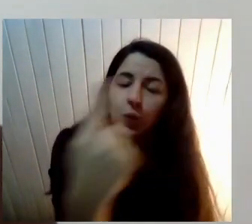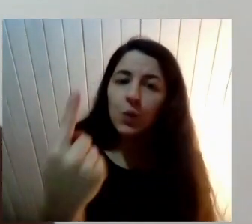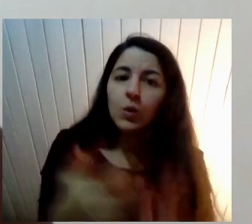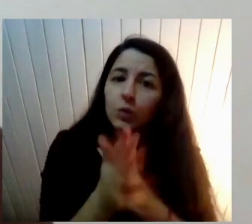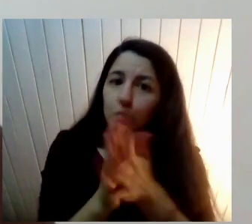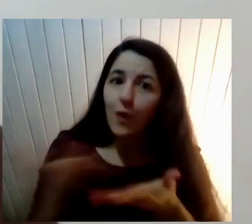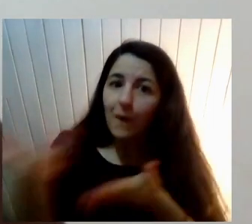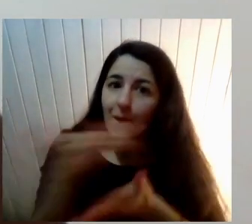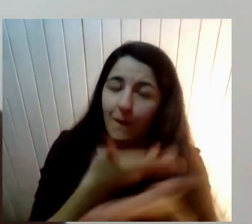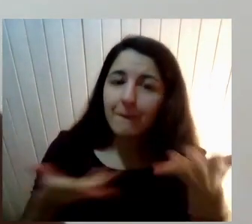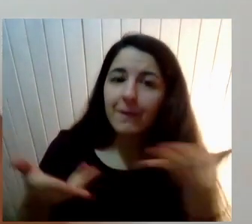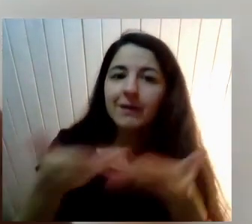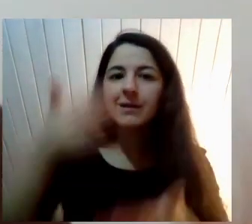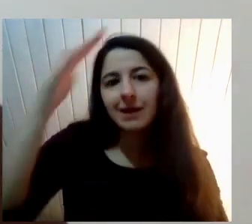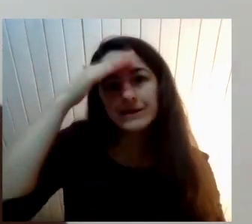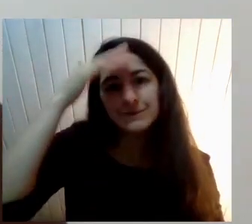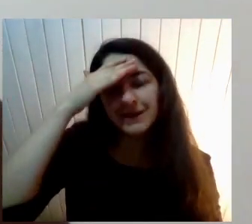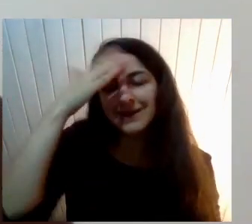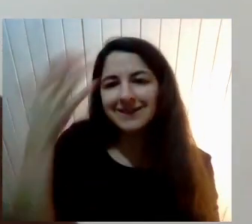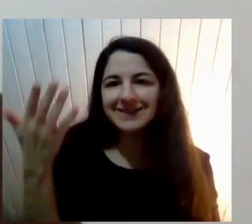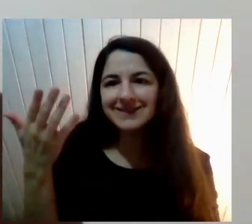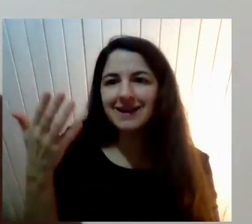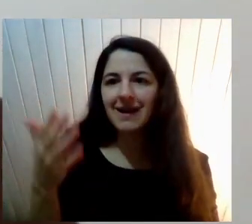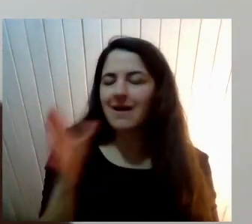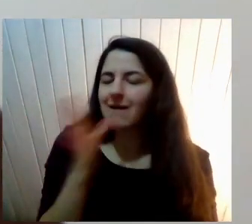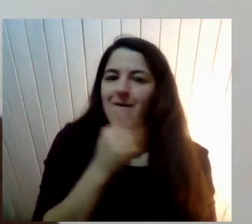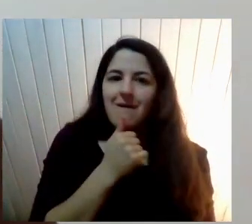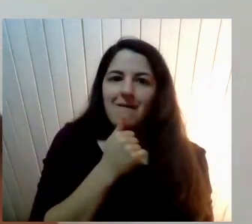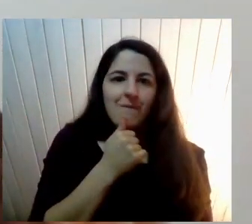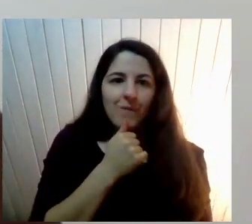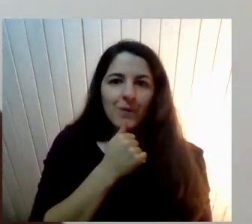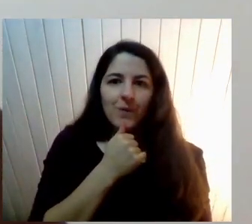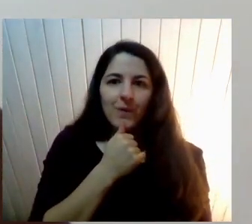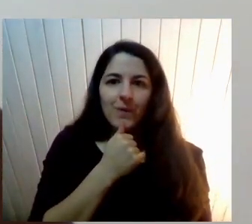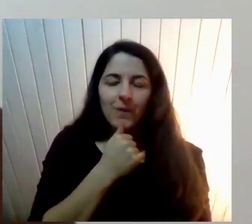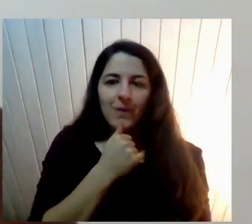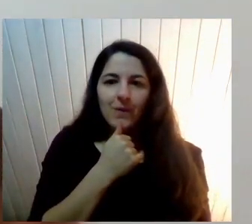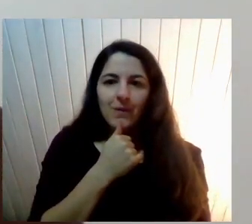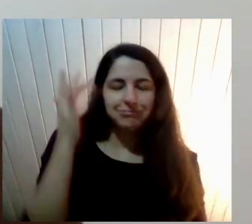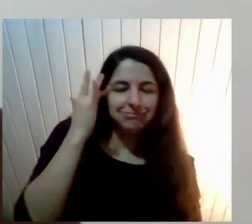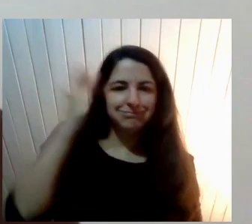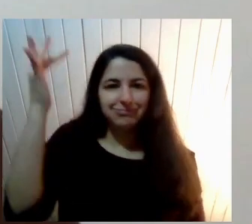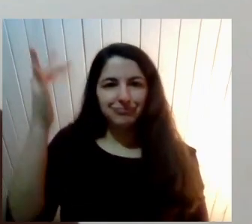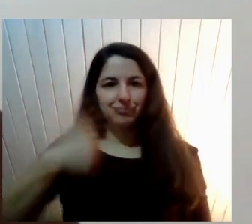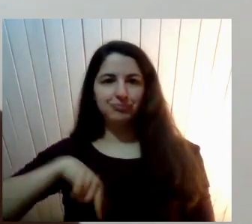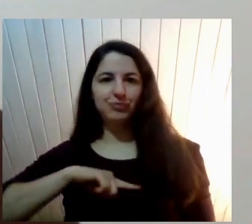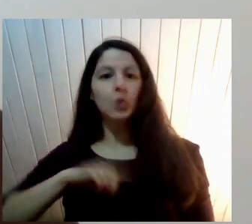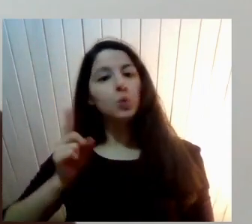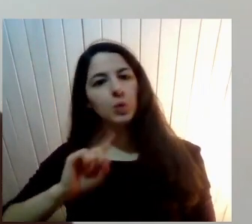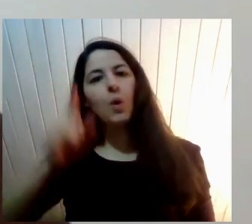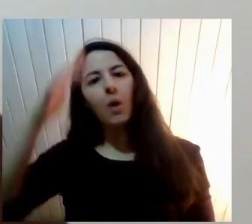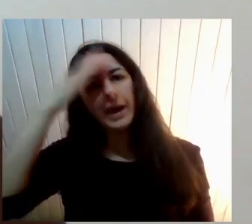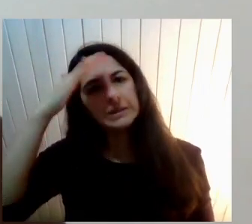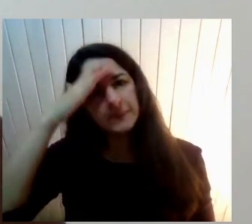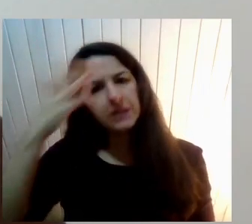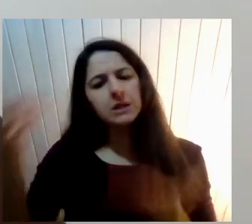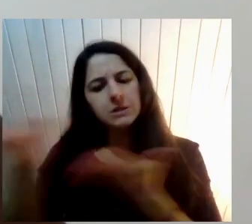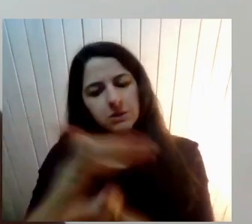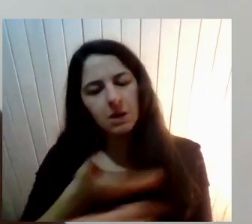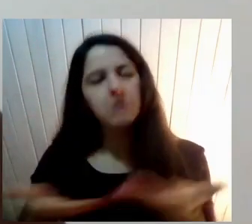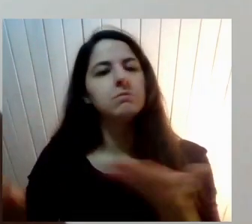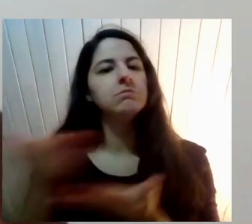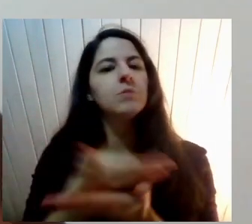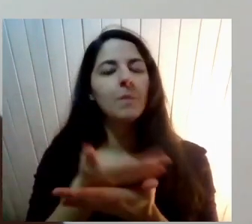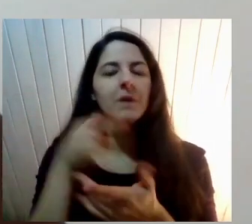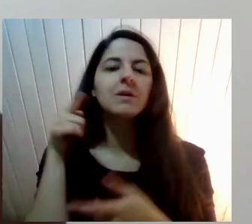experiencias No hay como Gente Que uno se pueda llamar Tan experto en esto Lo que hay Son experiencias Son compartirlas Y yo creo que Eso es lo